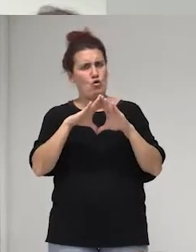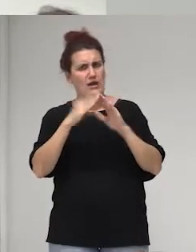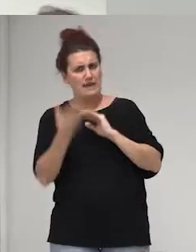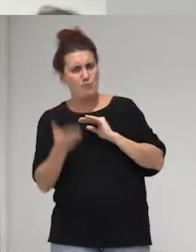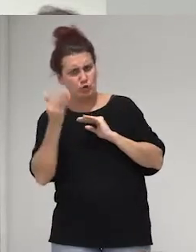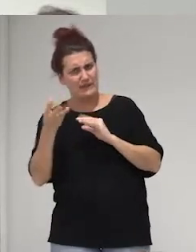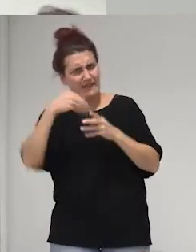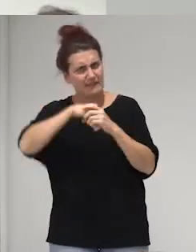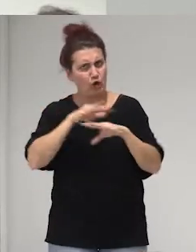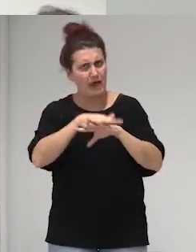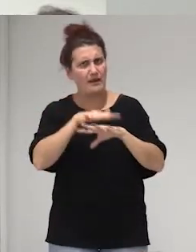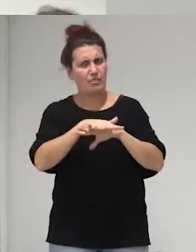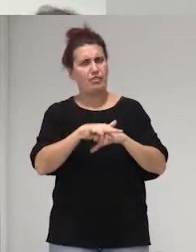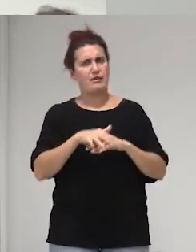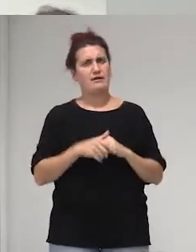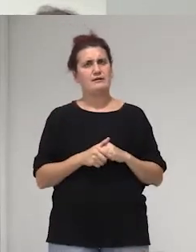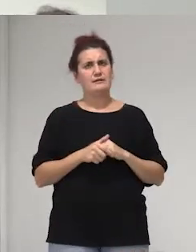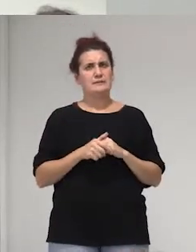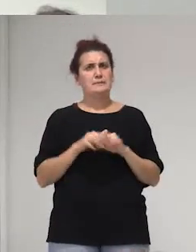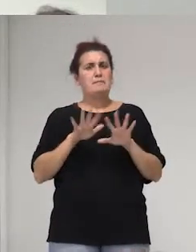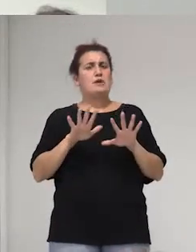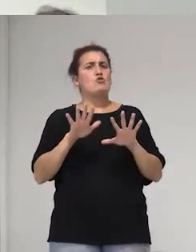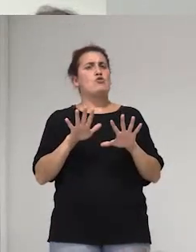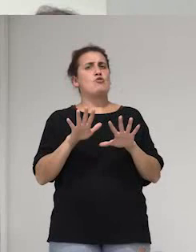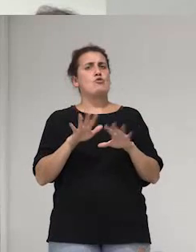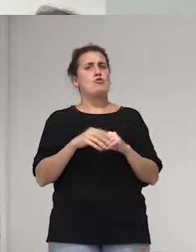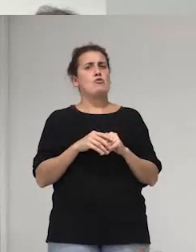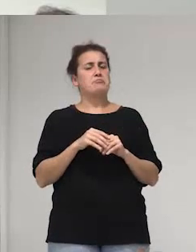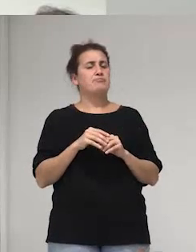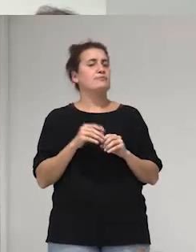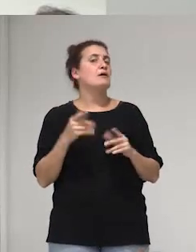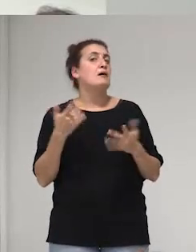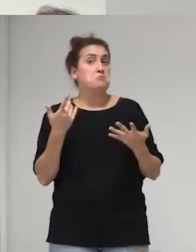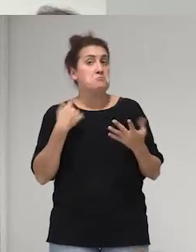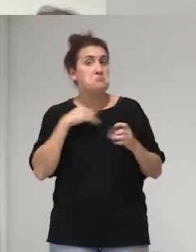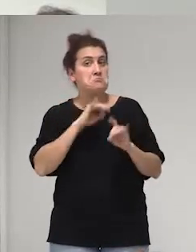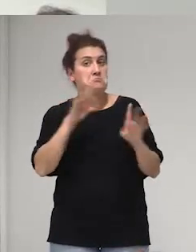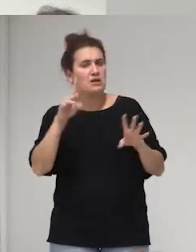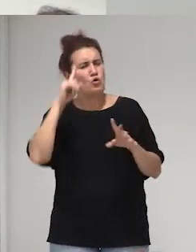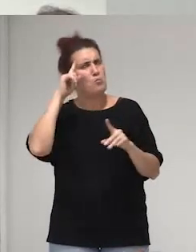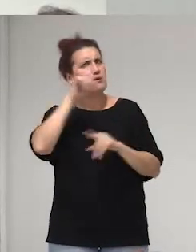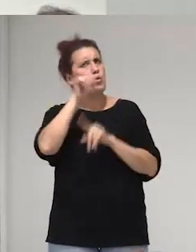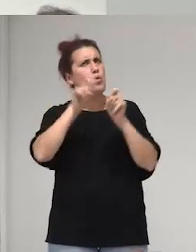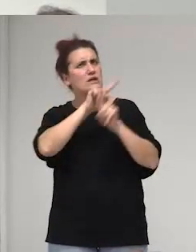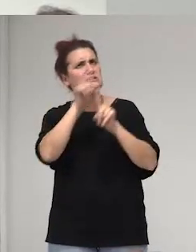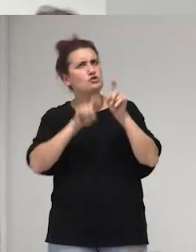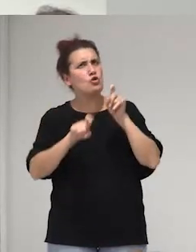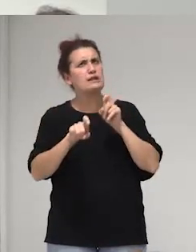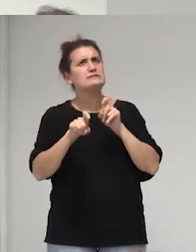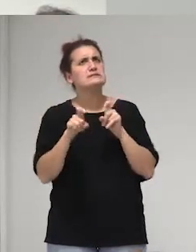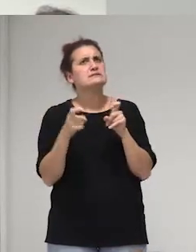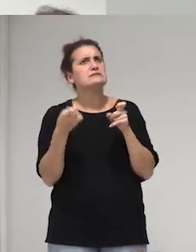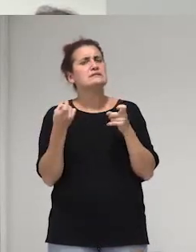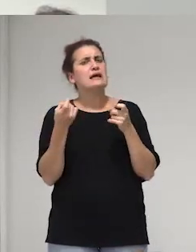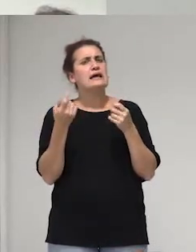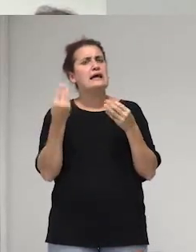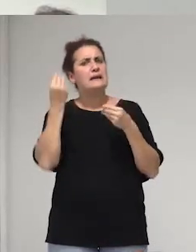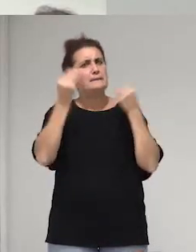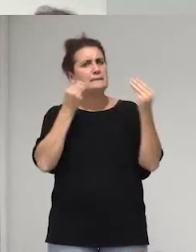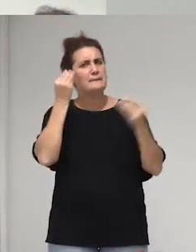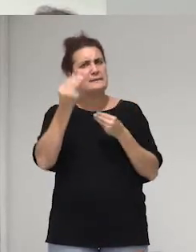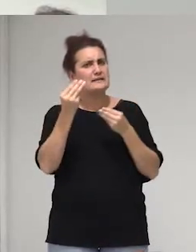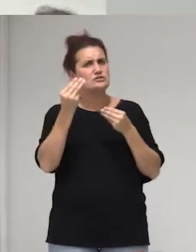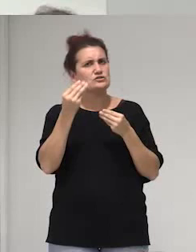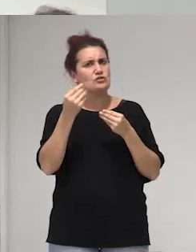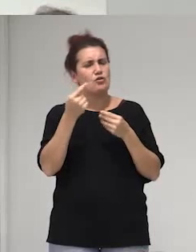red pero pero claro o sea son cuestiones que creo que que se deben de